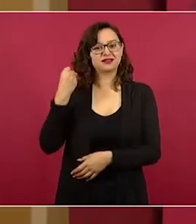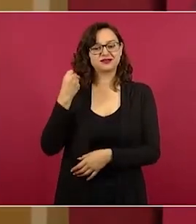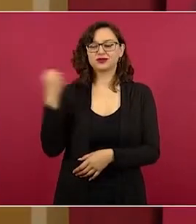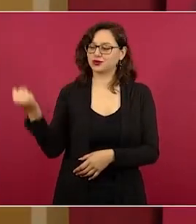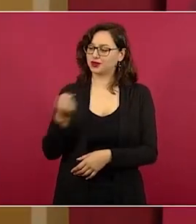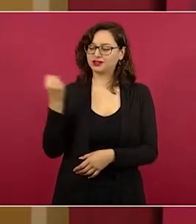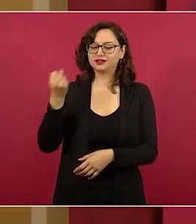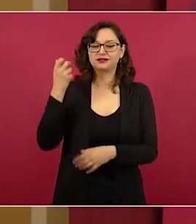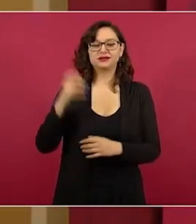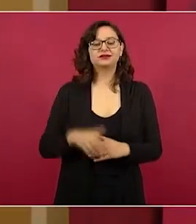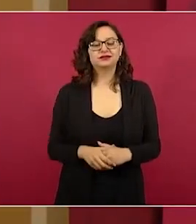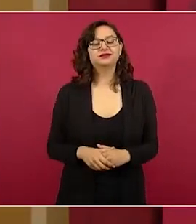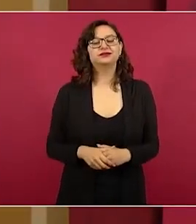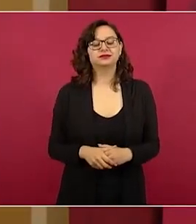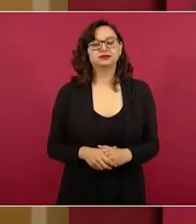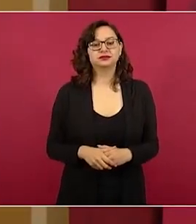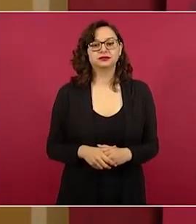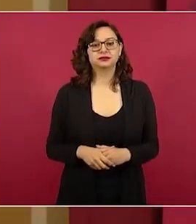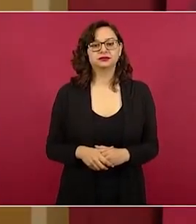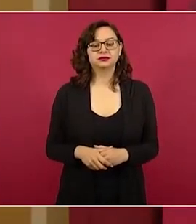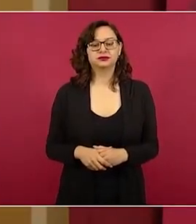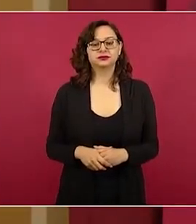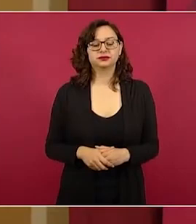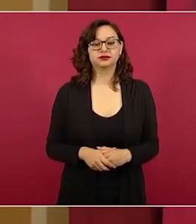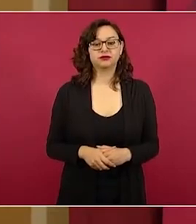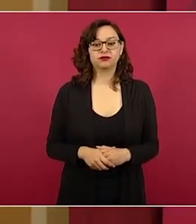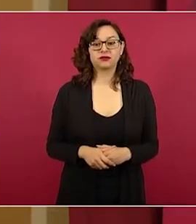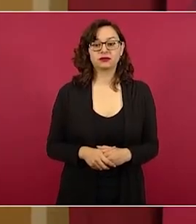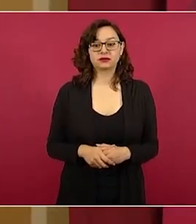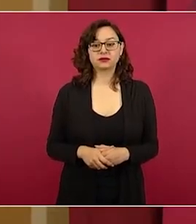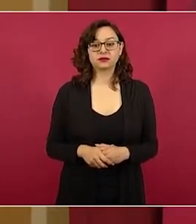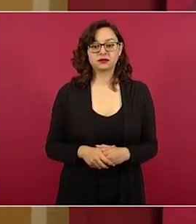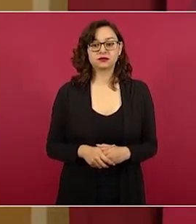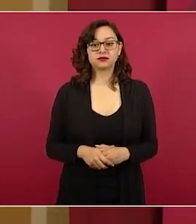Creo que, sí,